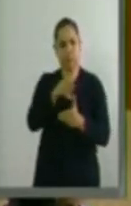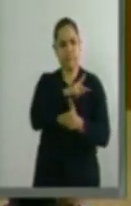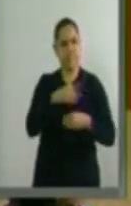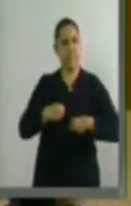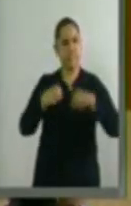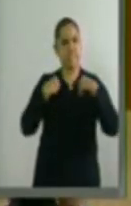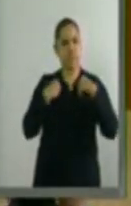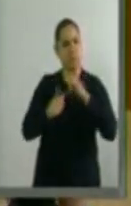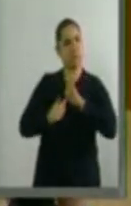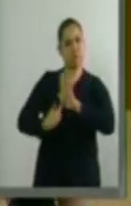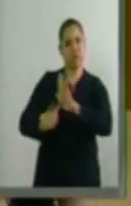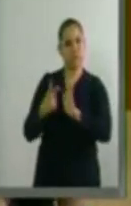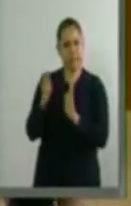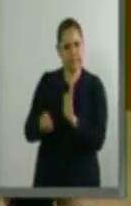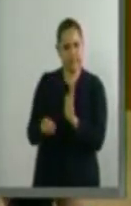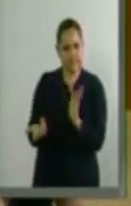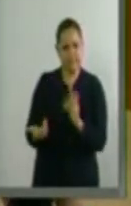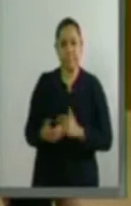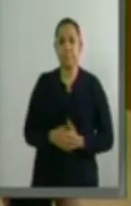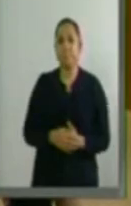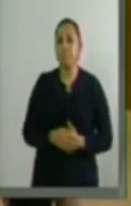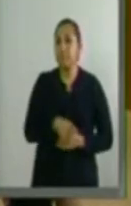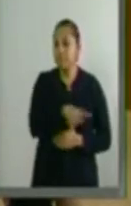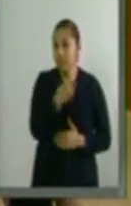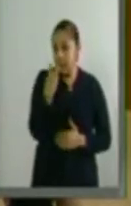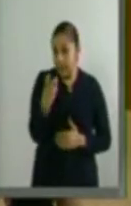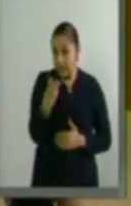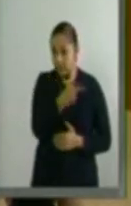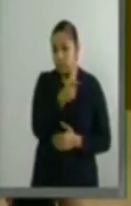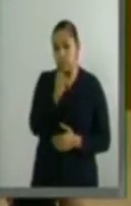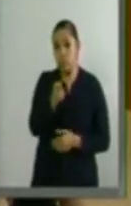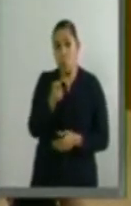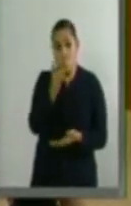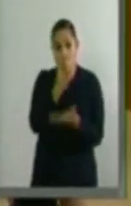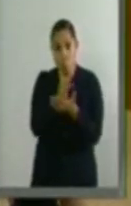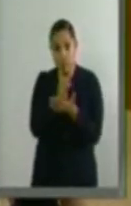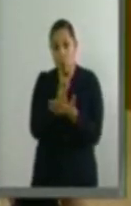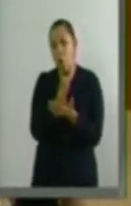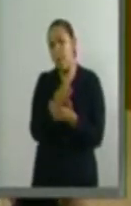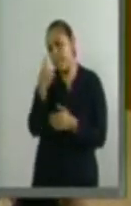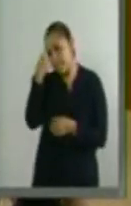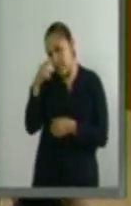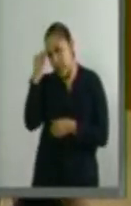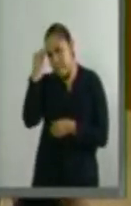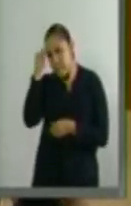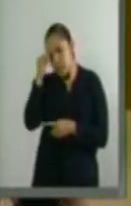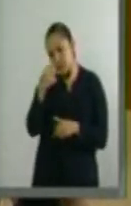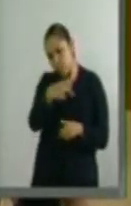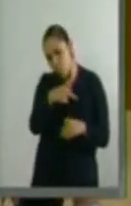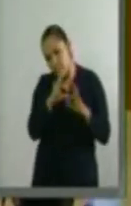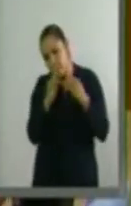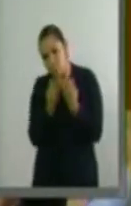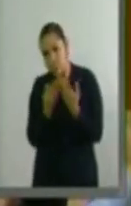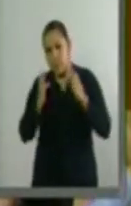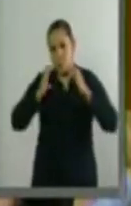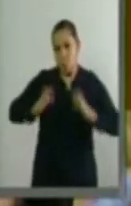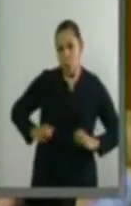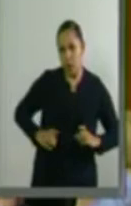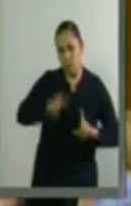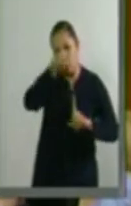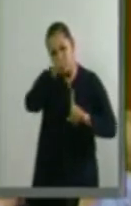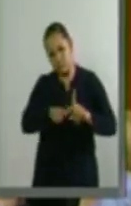no sólo consta el aspecto morfológico, sino también de sentimientos y convicciones profundos